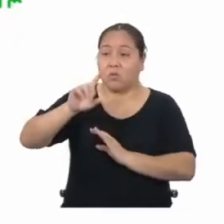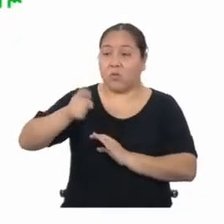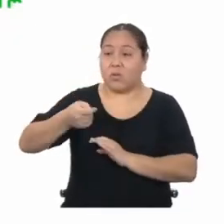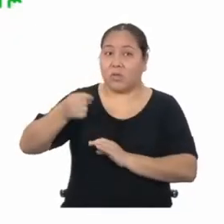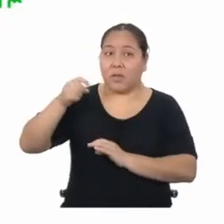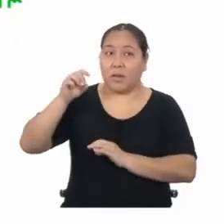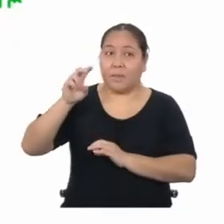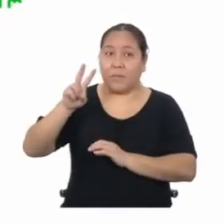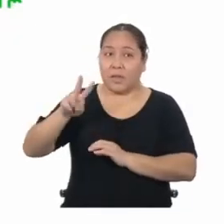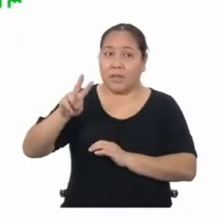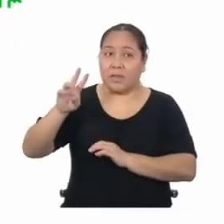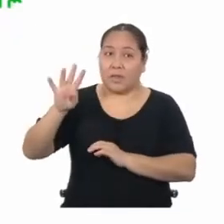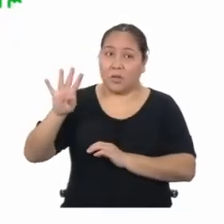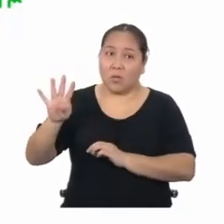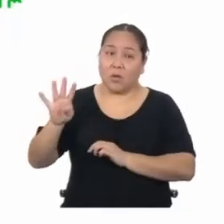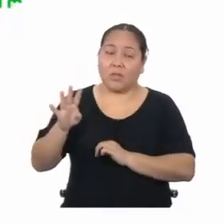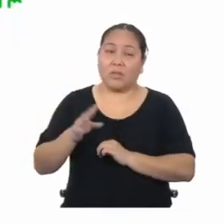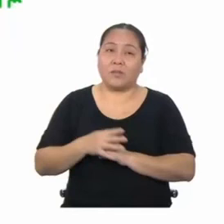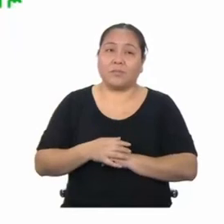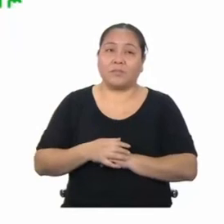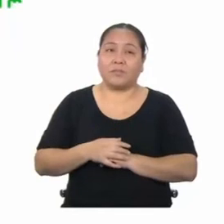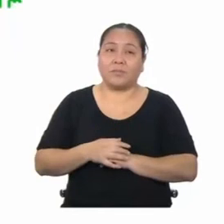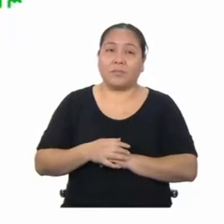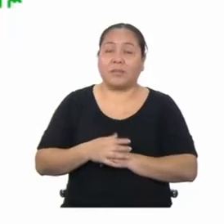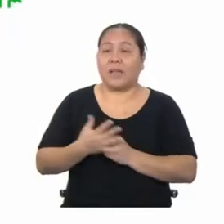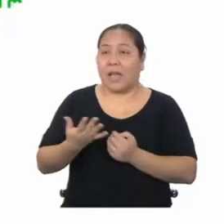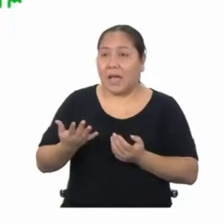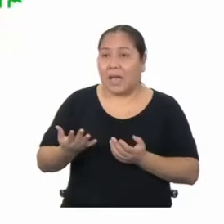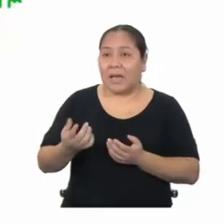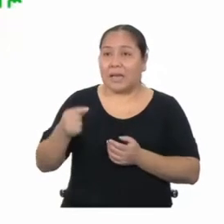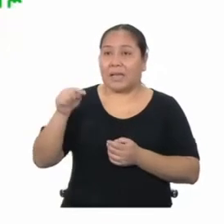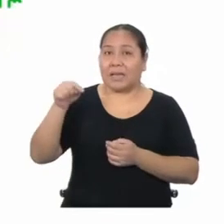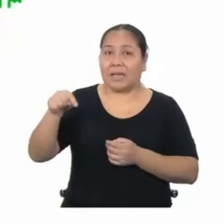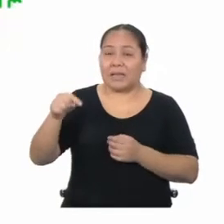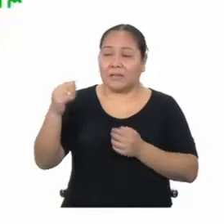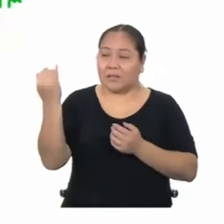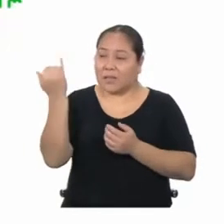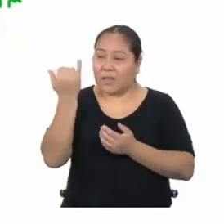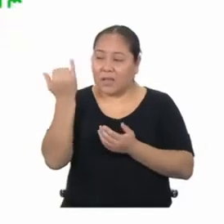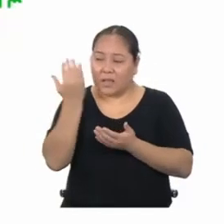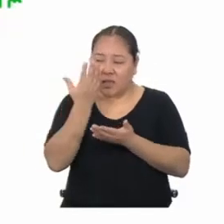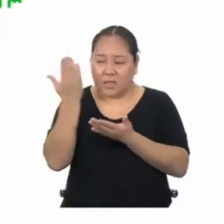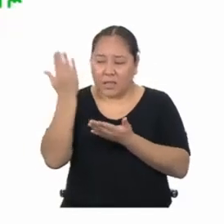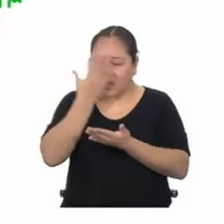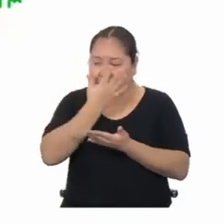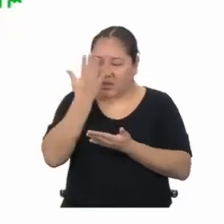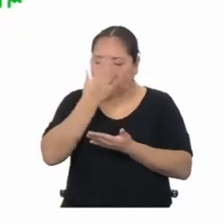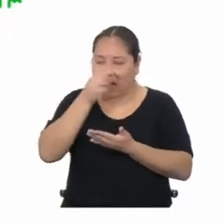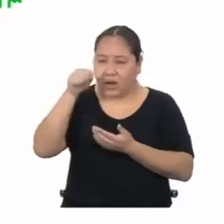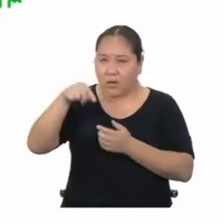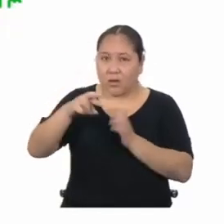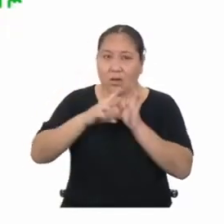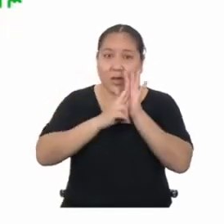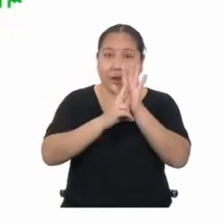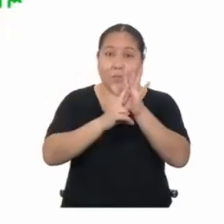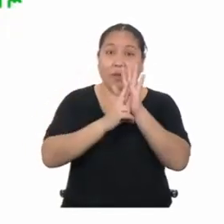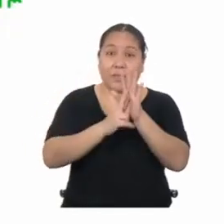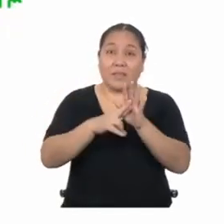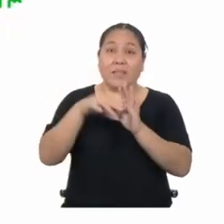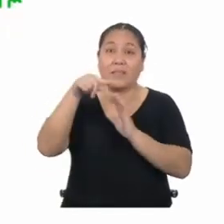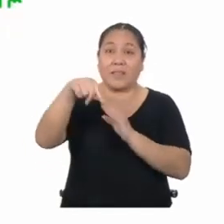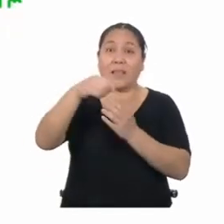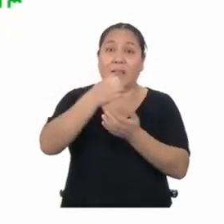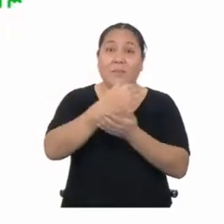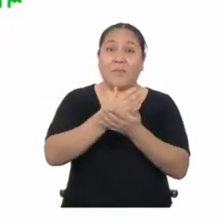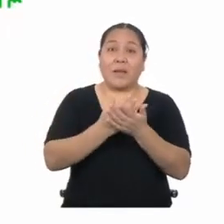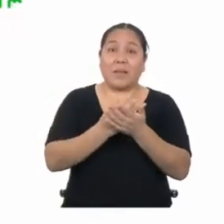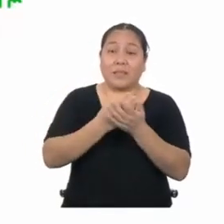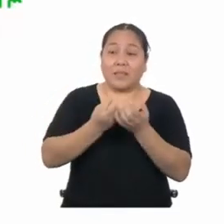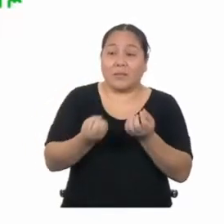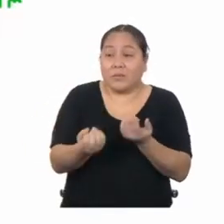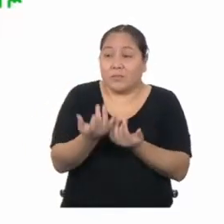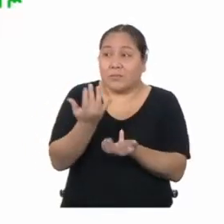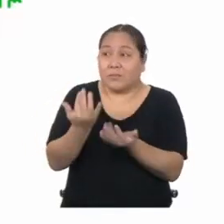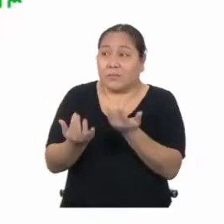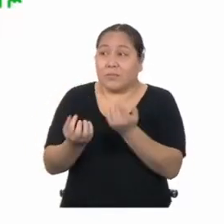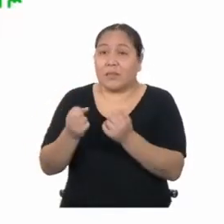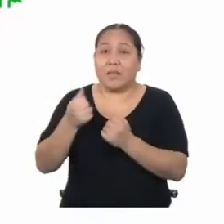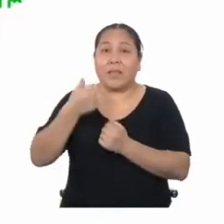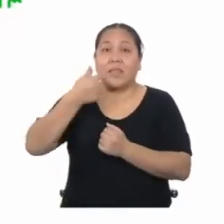50,24. Entonces, el área sombreada, que representa tu huerto, mide 13